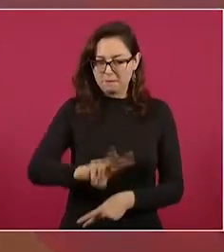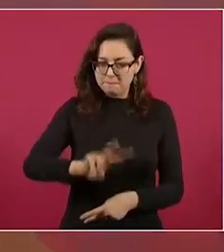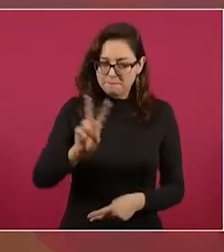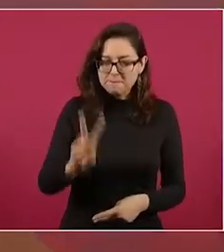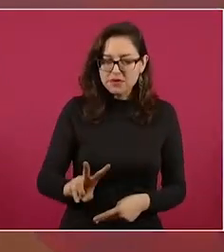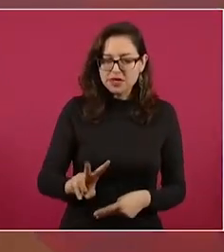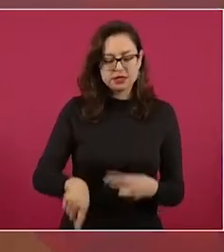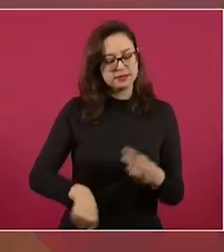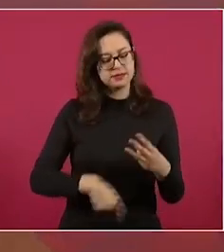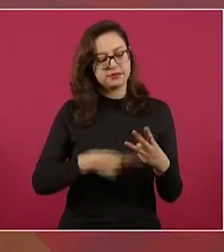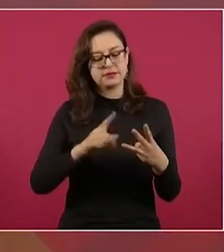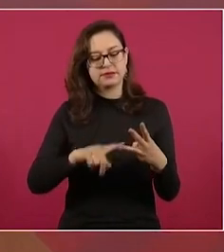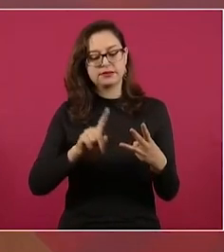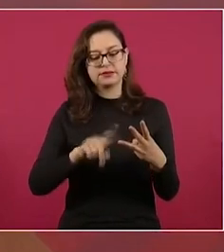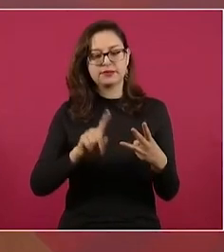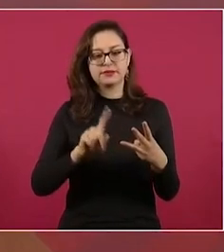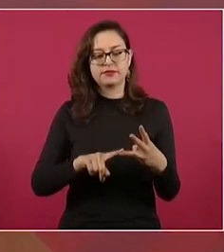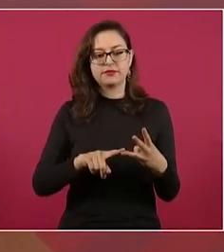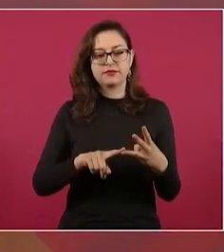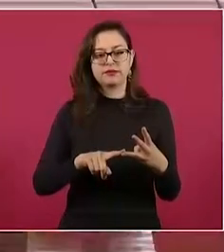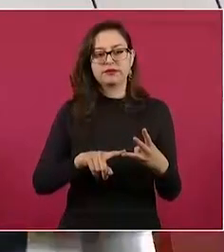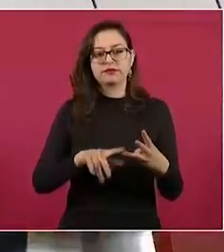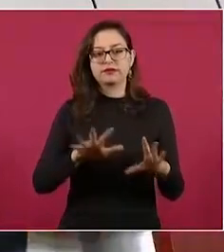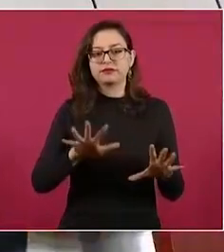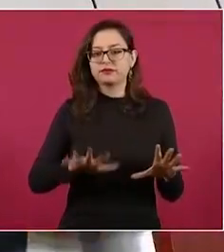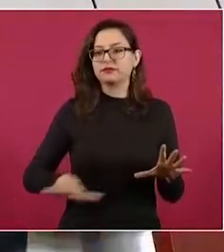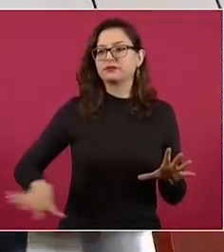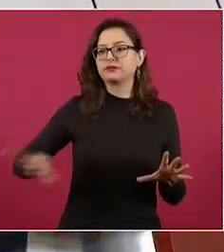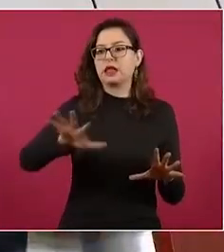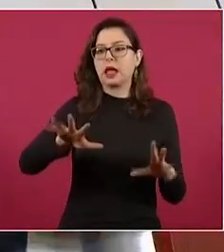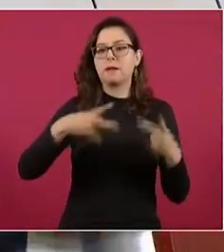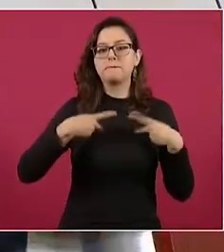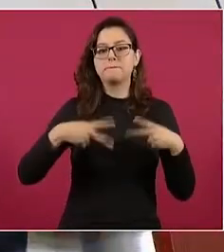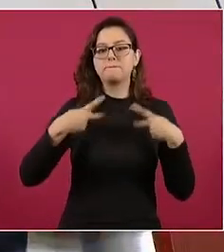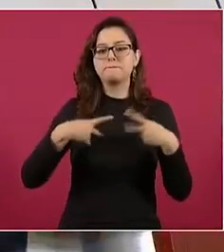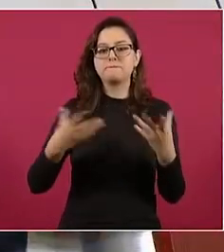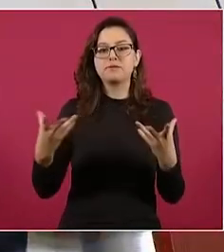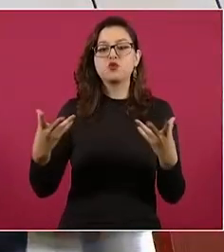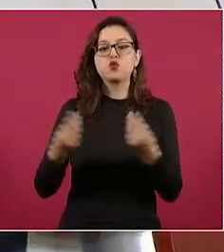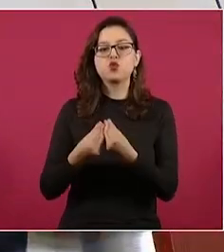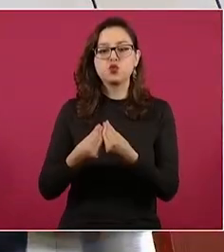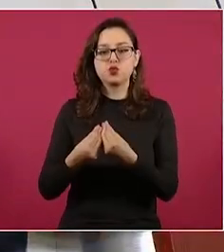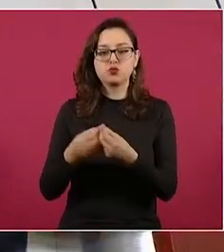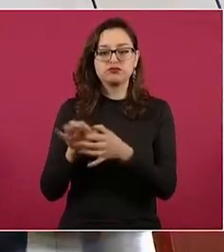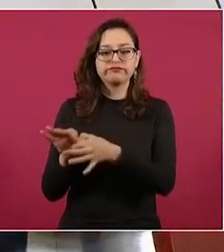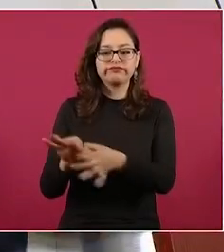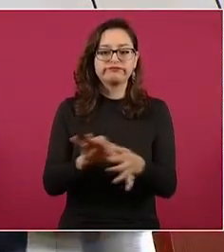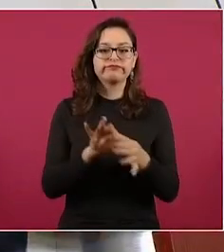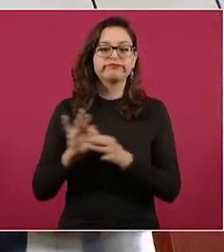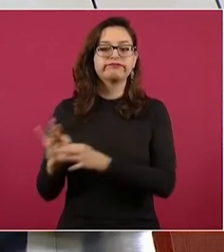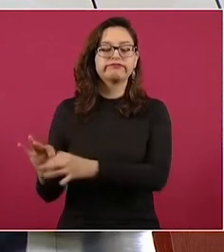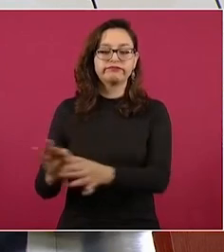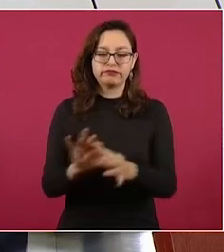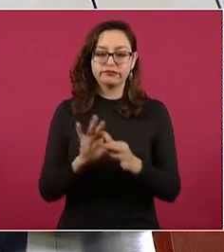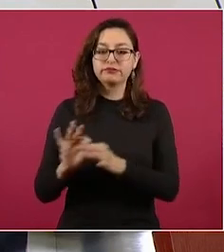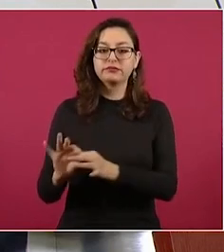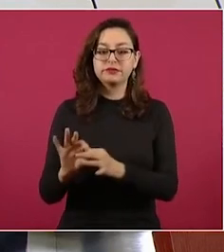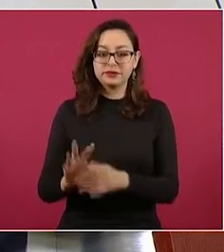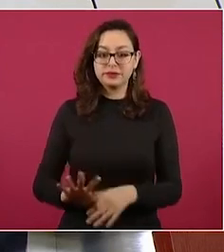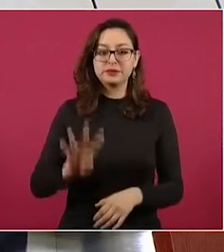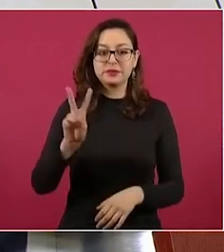tiene dimensión social, tiene